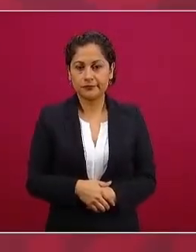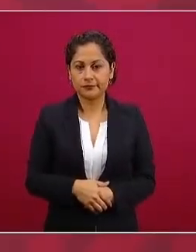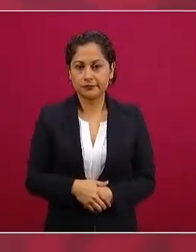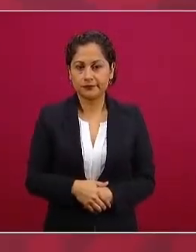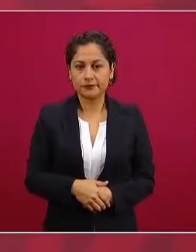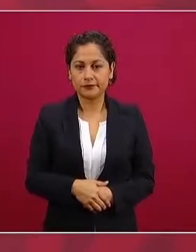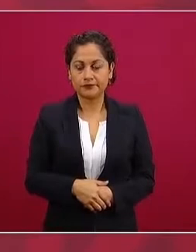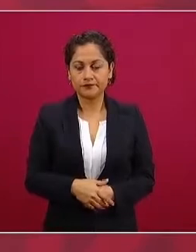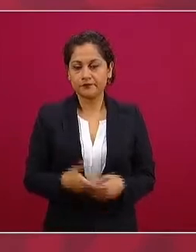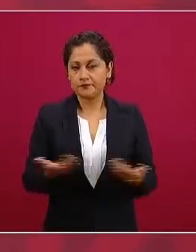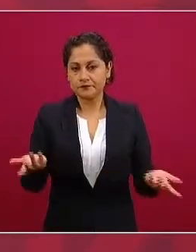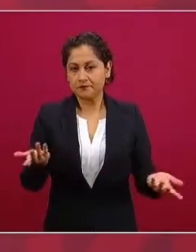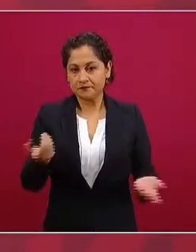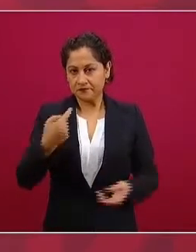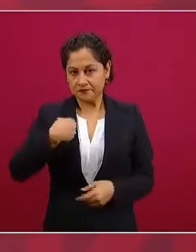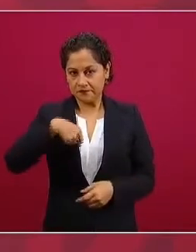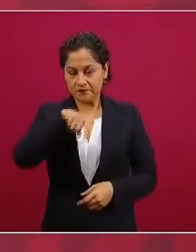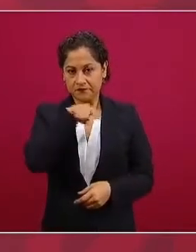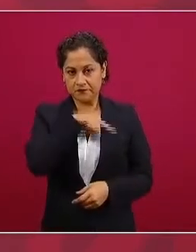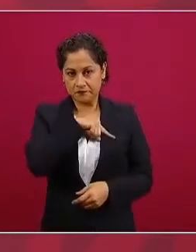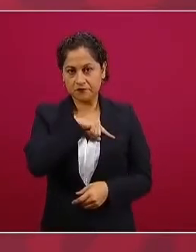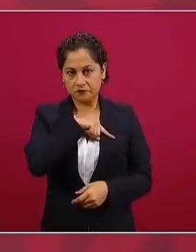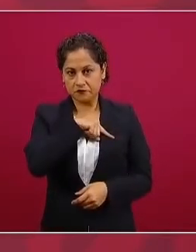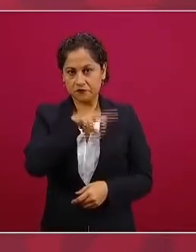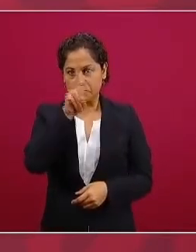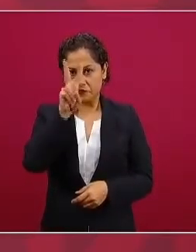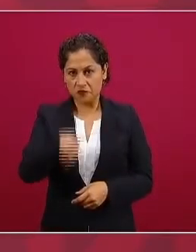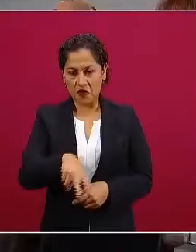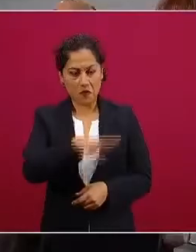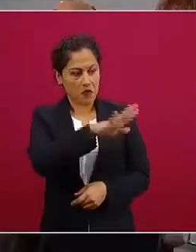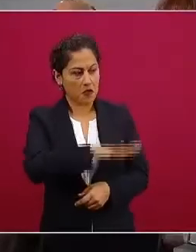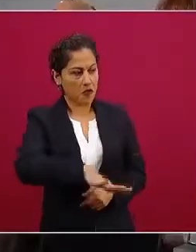nosotros estamos muy agradecidos con la gente